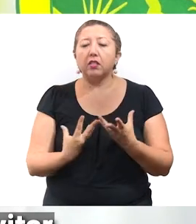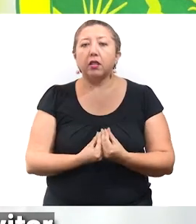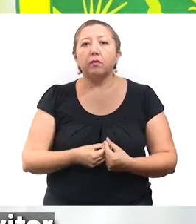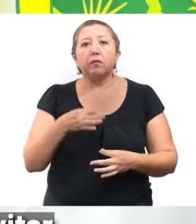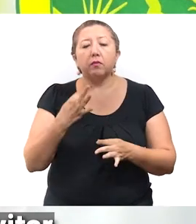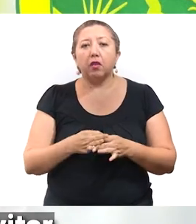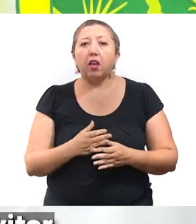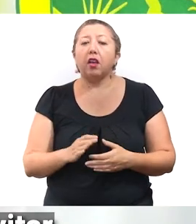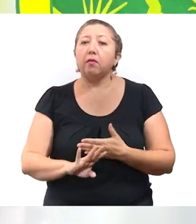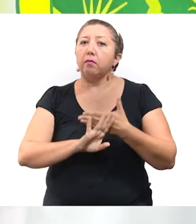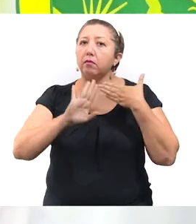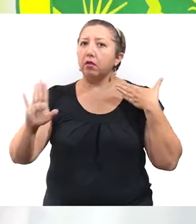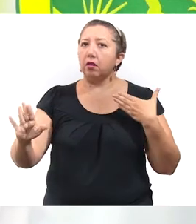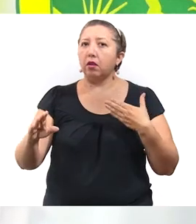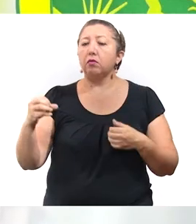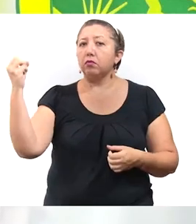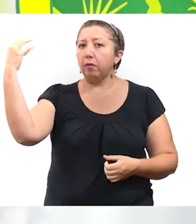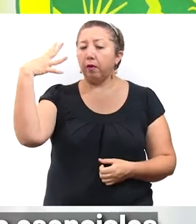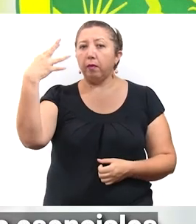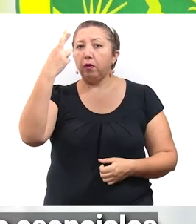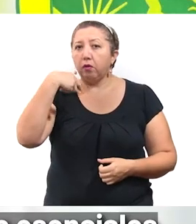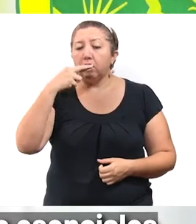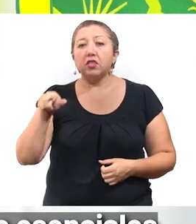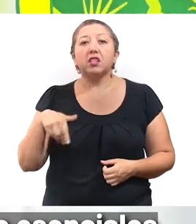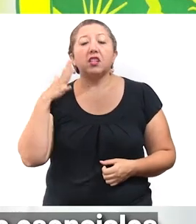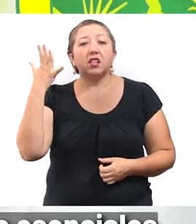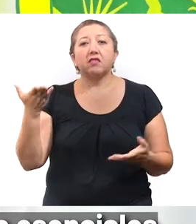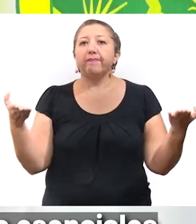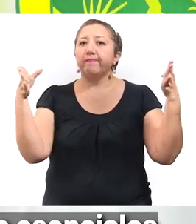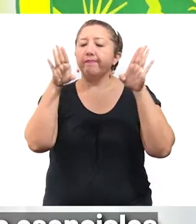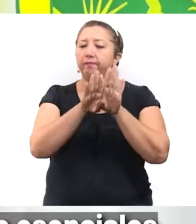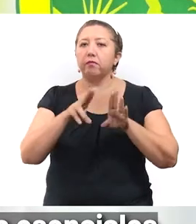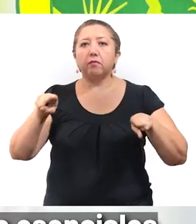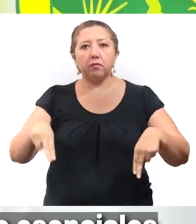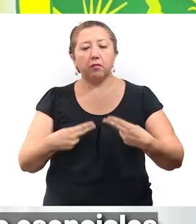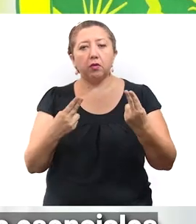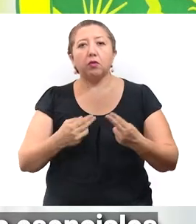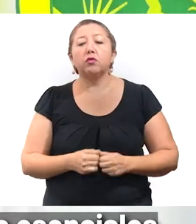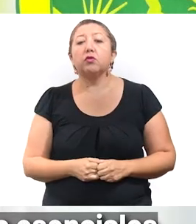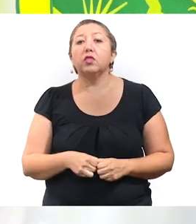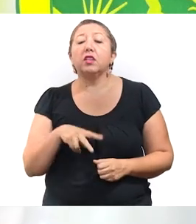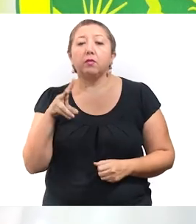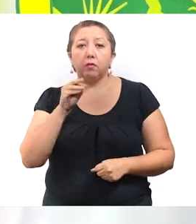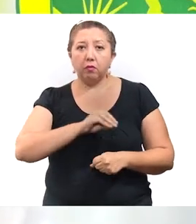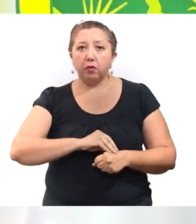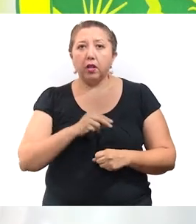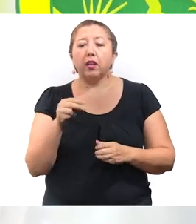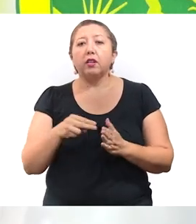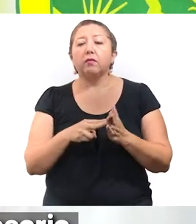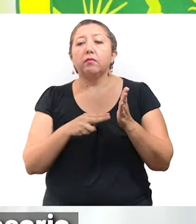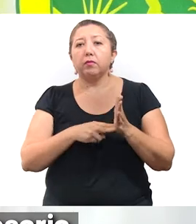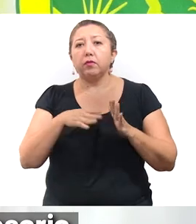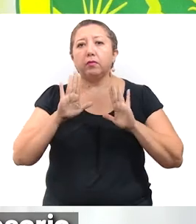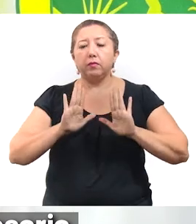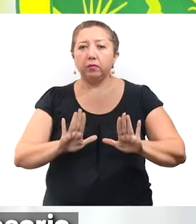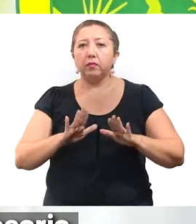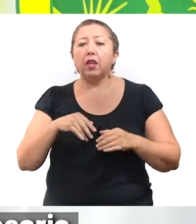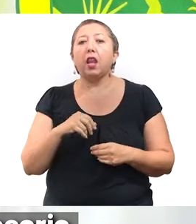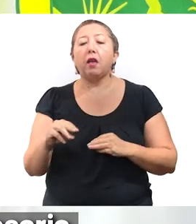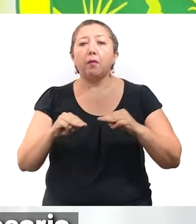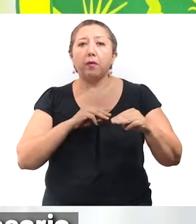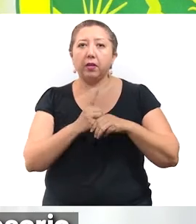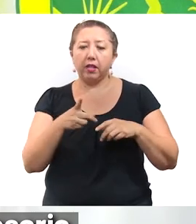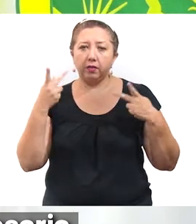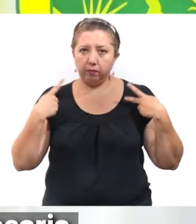estamos a tiempo de evitar un semáforo rojo, que implicaría tener que cerrar los negocios no esenciales e implementar medidas para restringir la